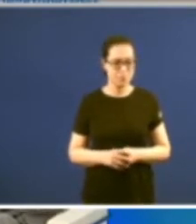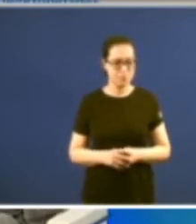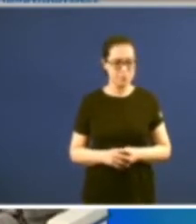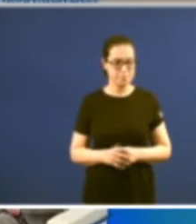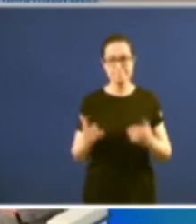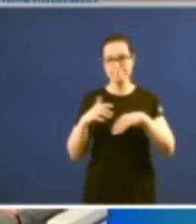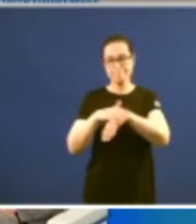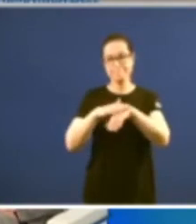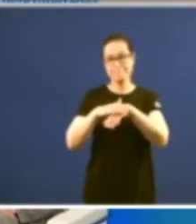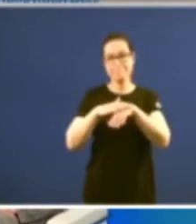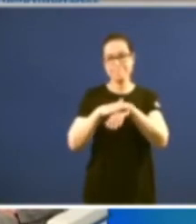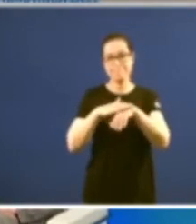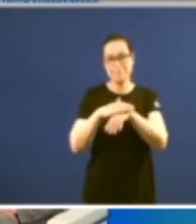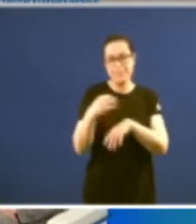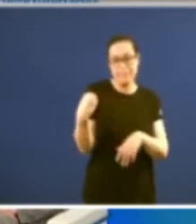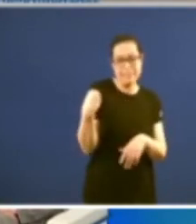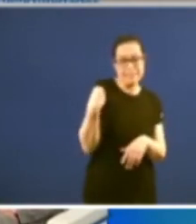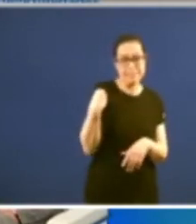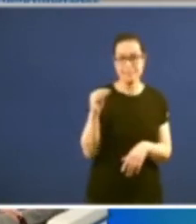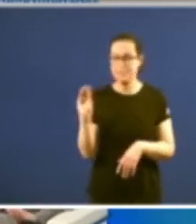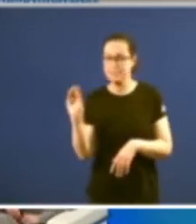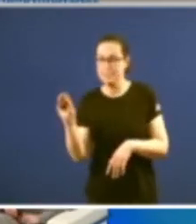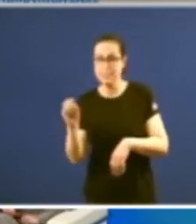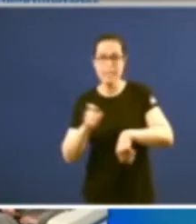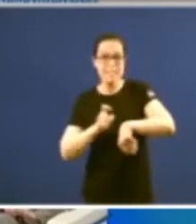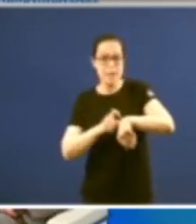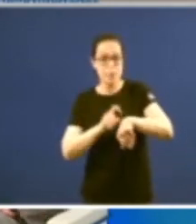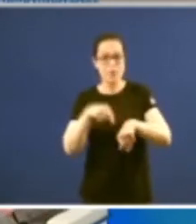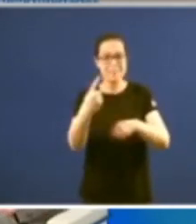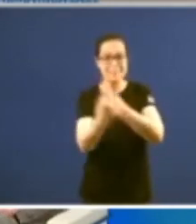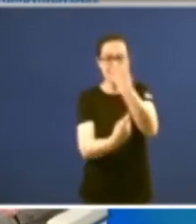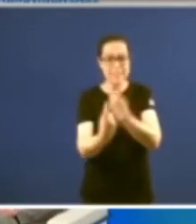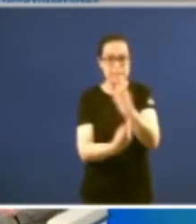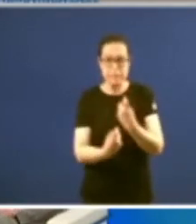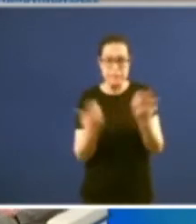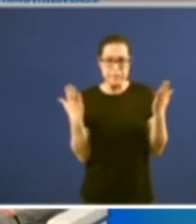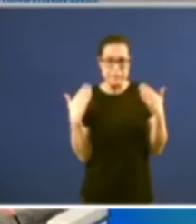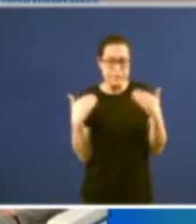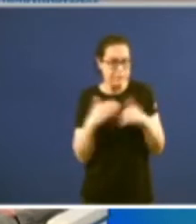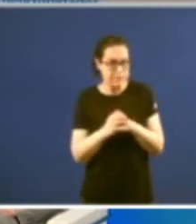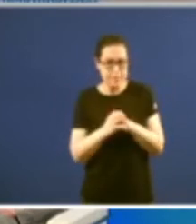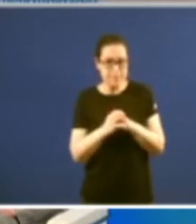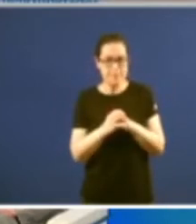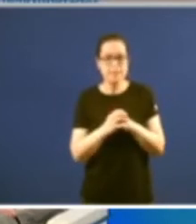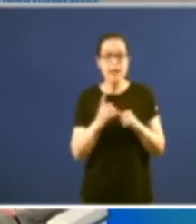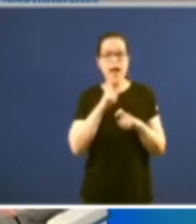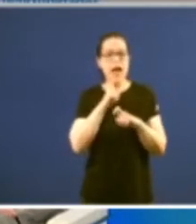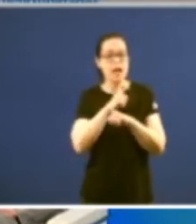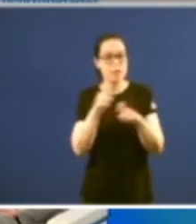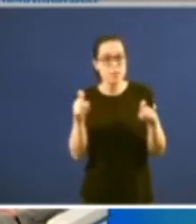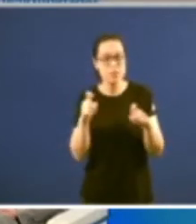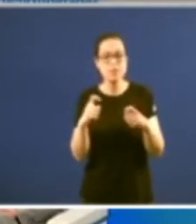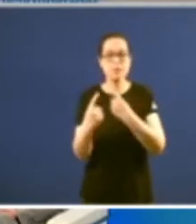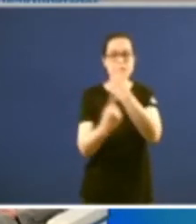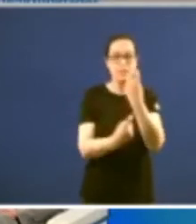lamentablemente comunícame que quedamos en tempo para preguntas pese a que vos advierto que ainda que non as